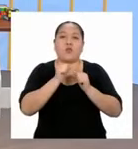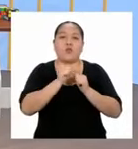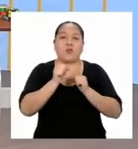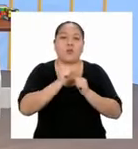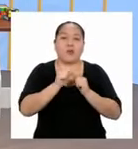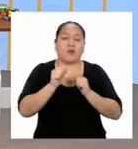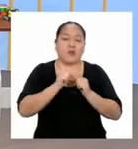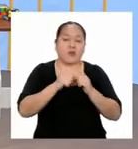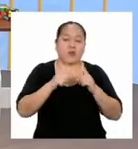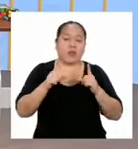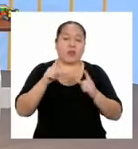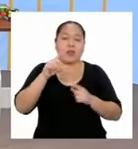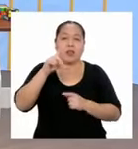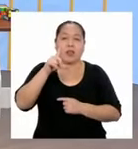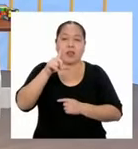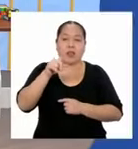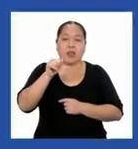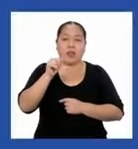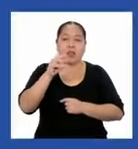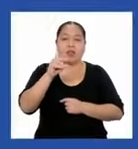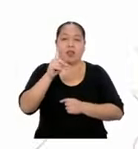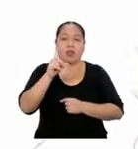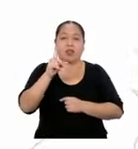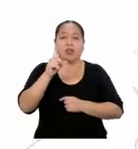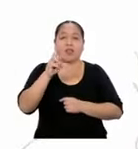ladrillos a utilizar.